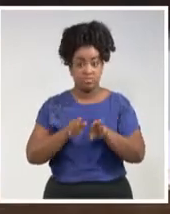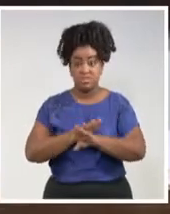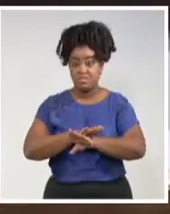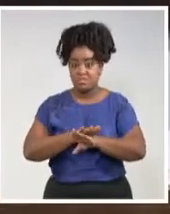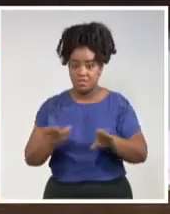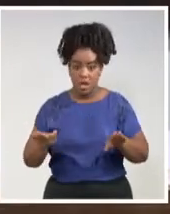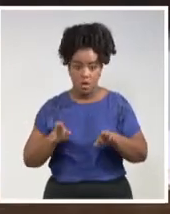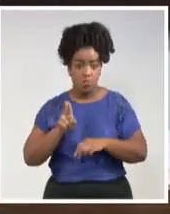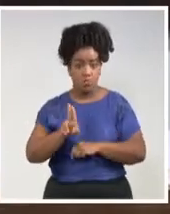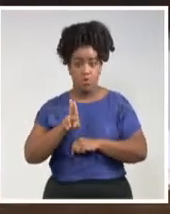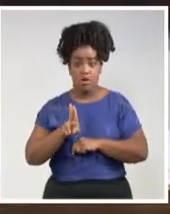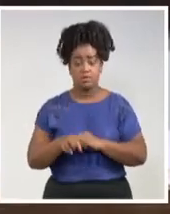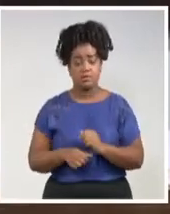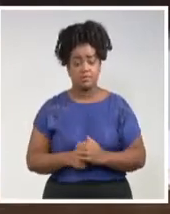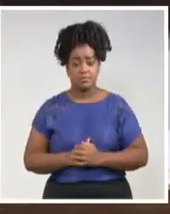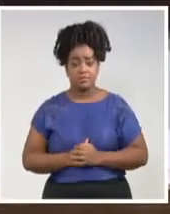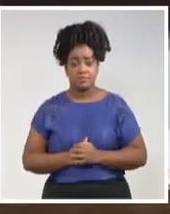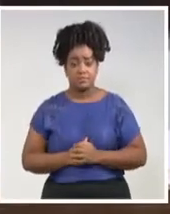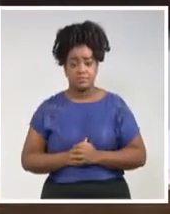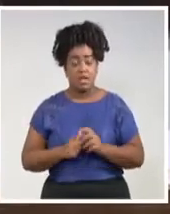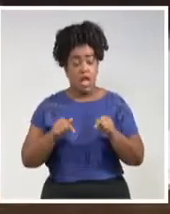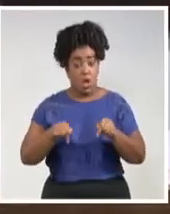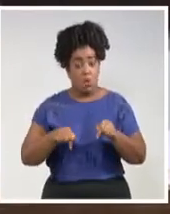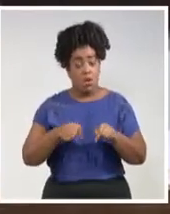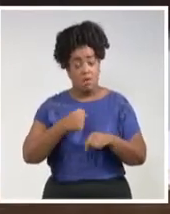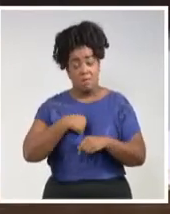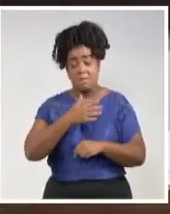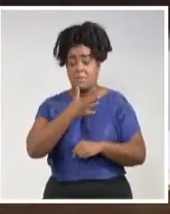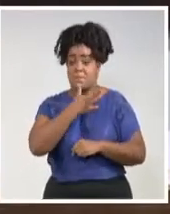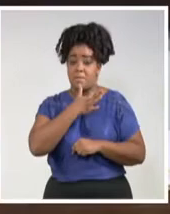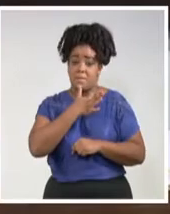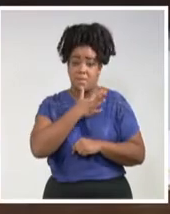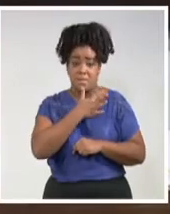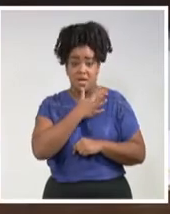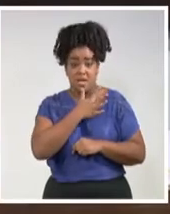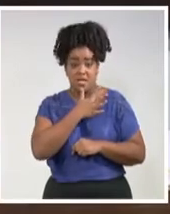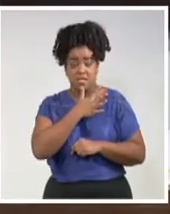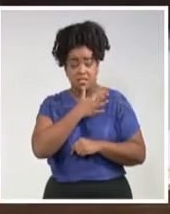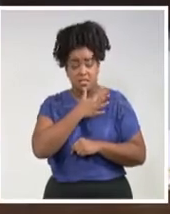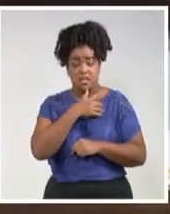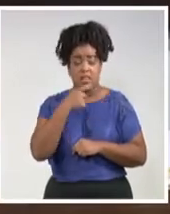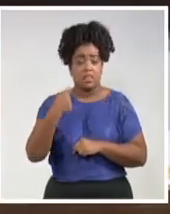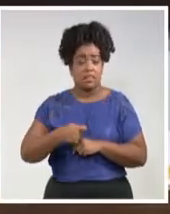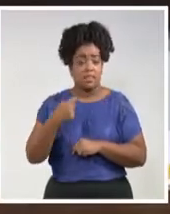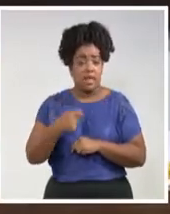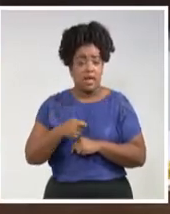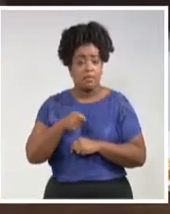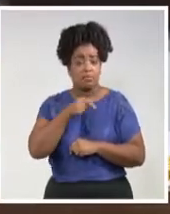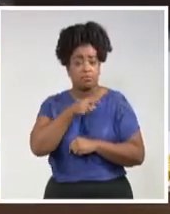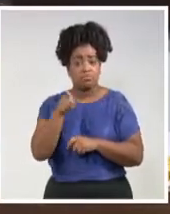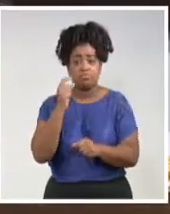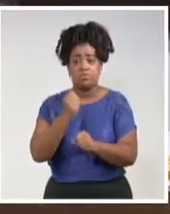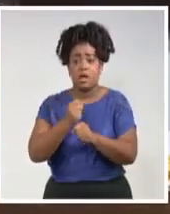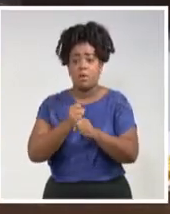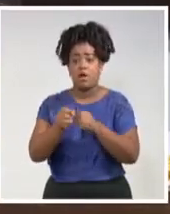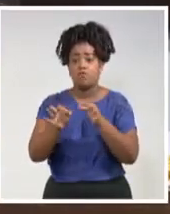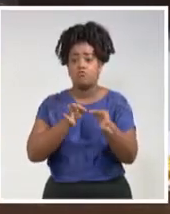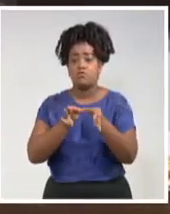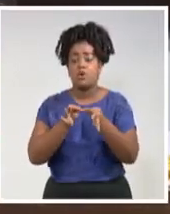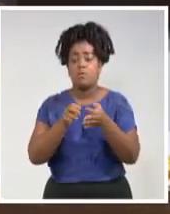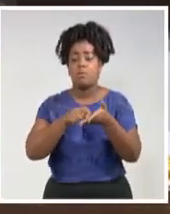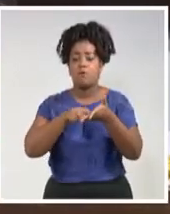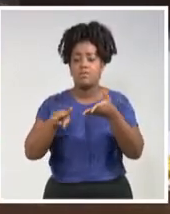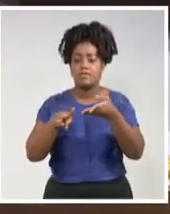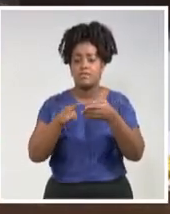Ahora, a mí me parece que hay que ver, en función de la implicación de cada territorio,